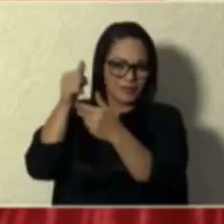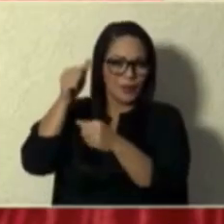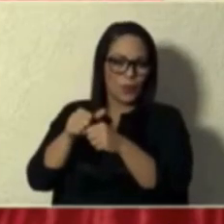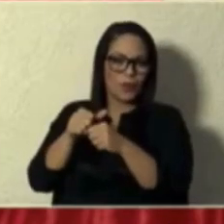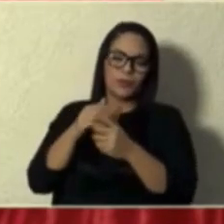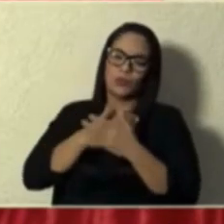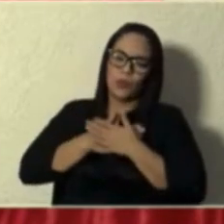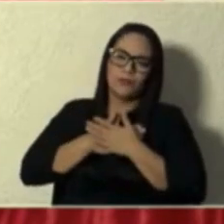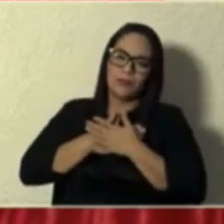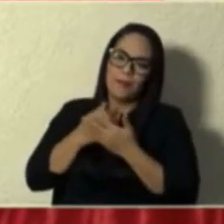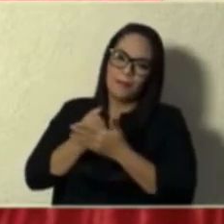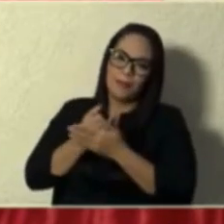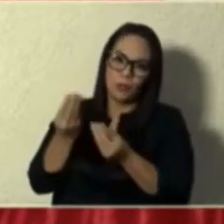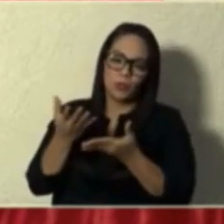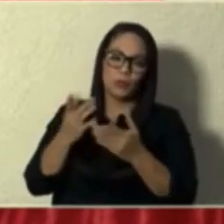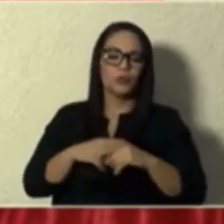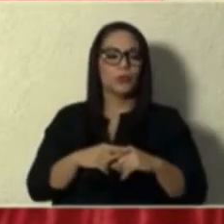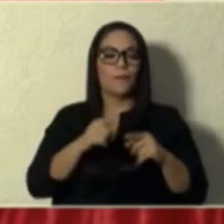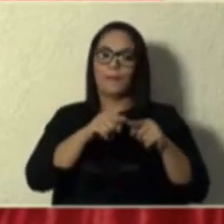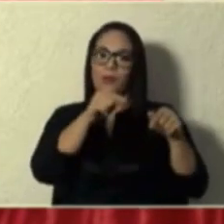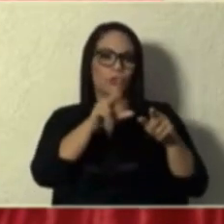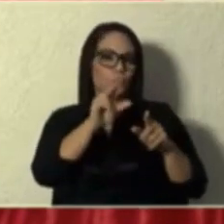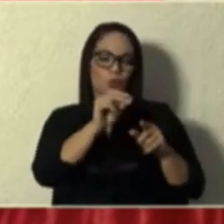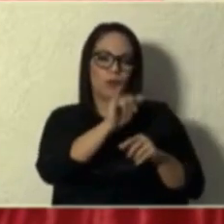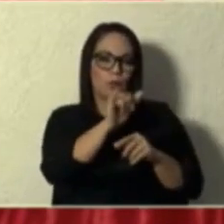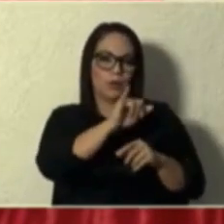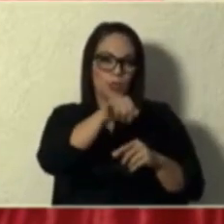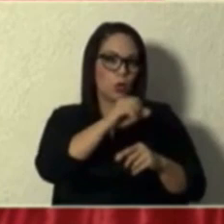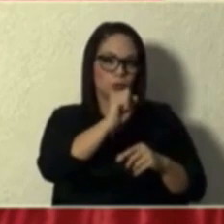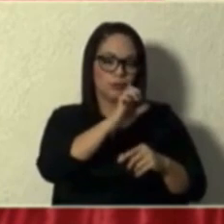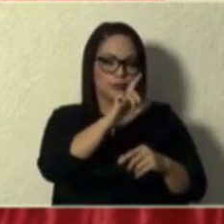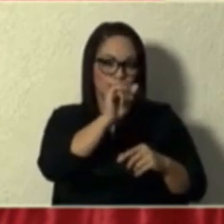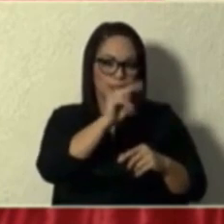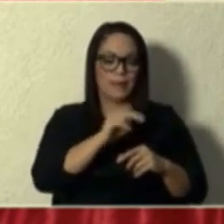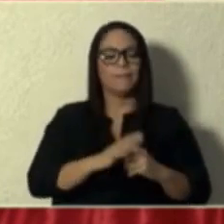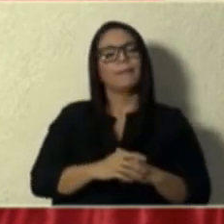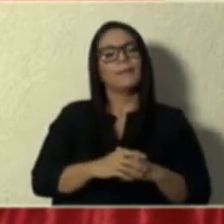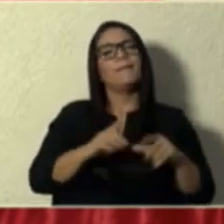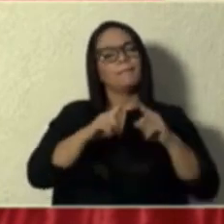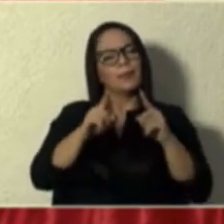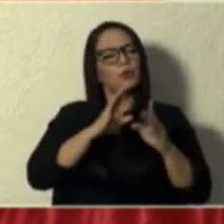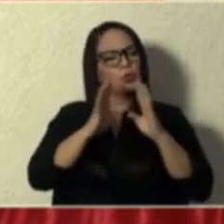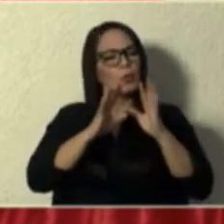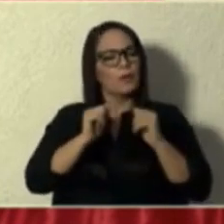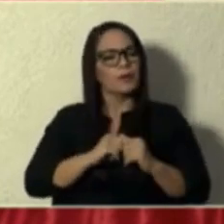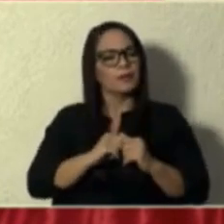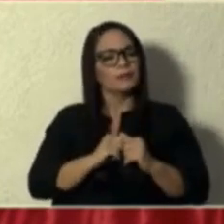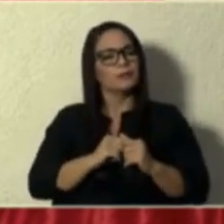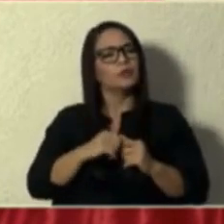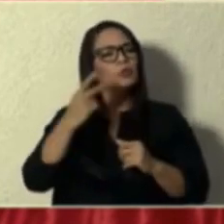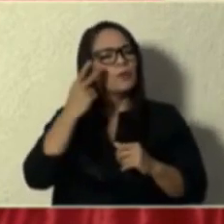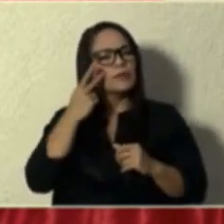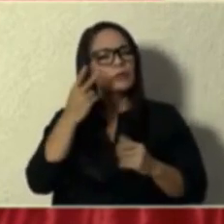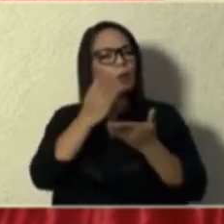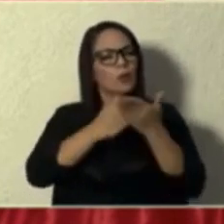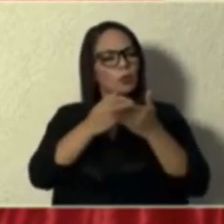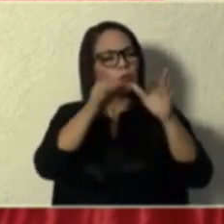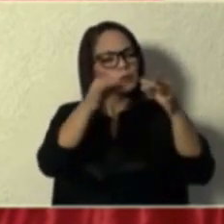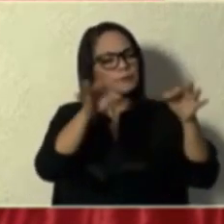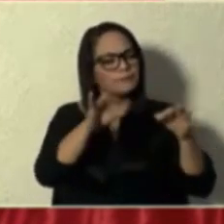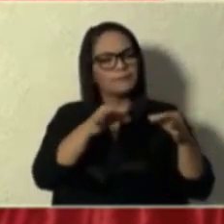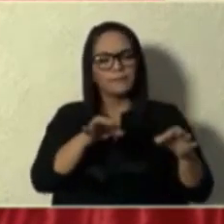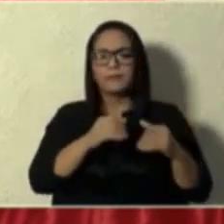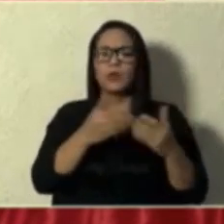Yo me voy a querer referir a eso porque he visto unas reacciones que la verdad son